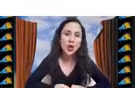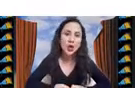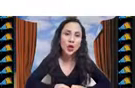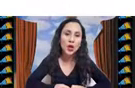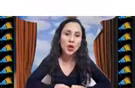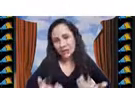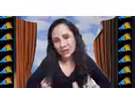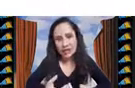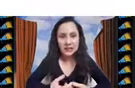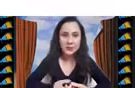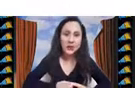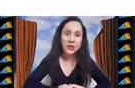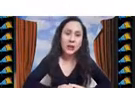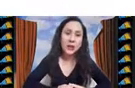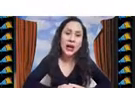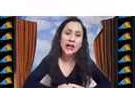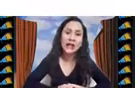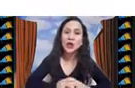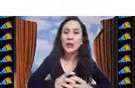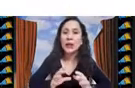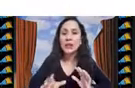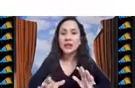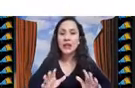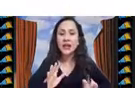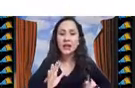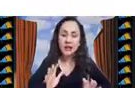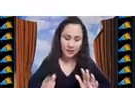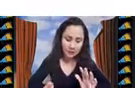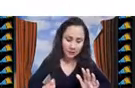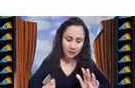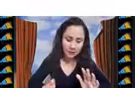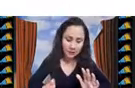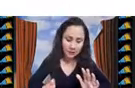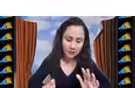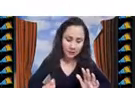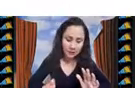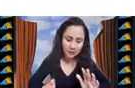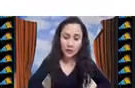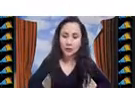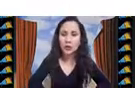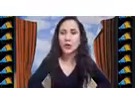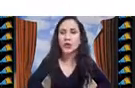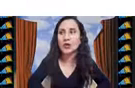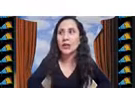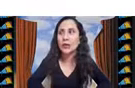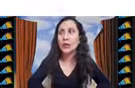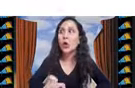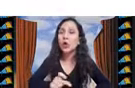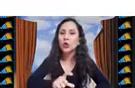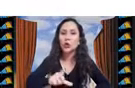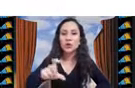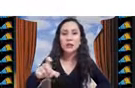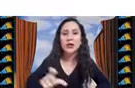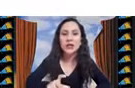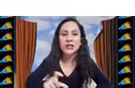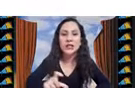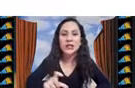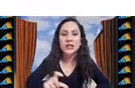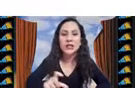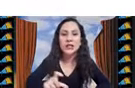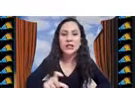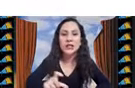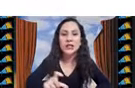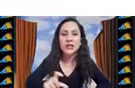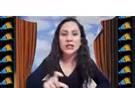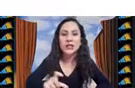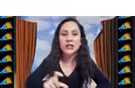o minimizar, dependiendo. Aquí normalmente vamos a tener definidos conjuntos de valores